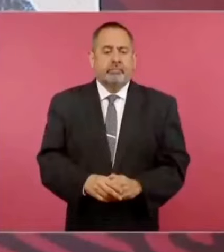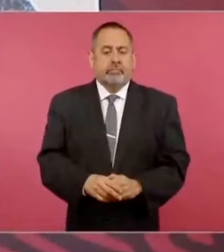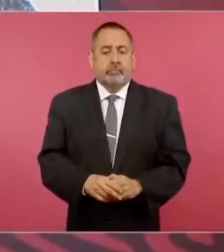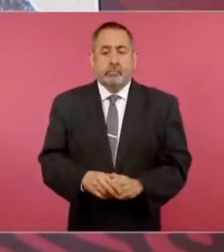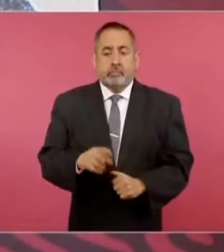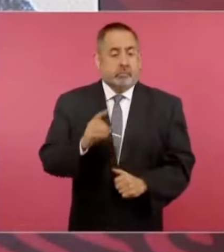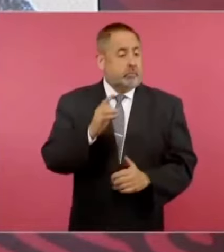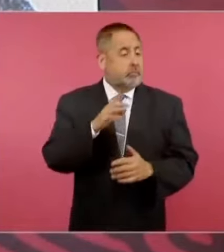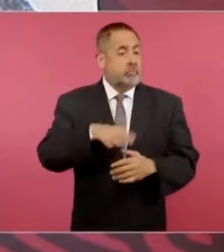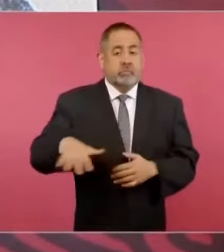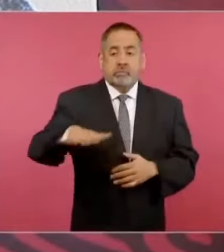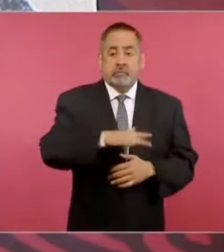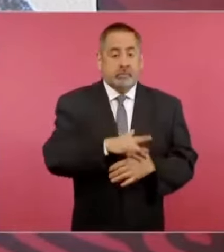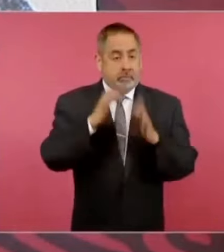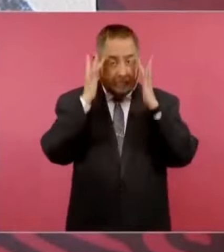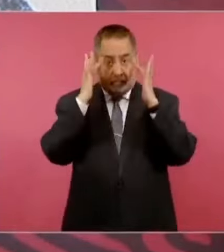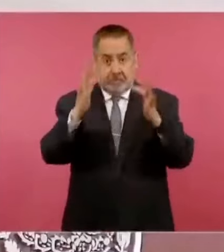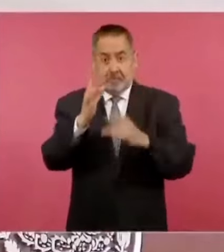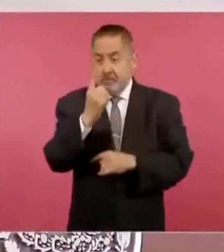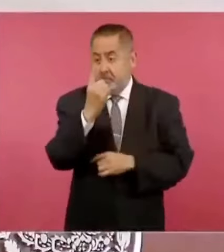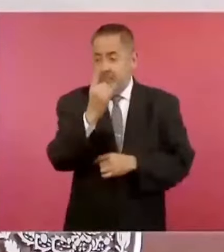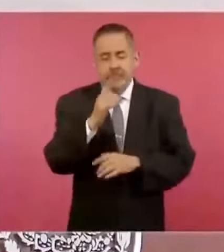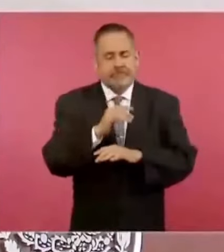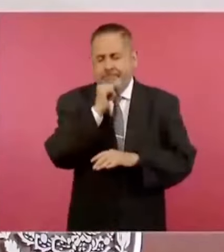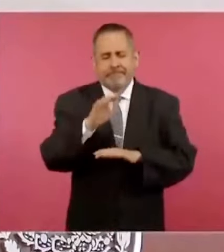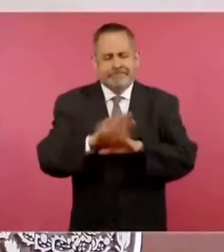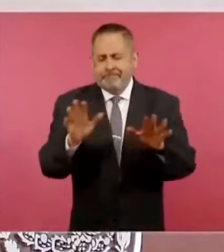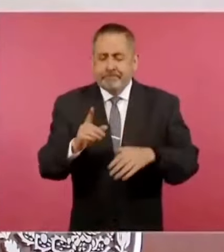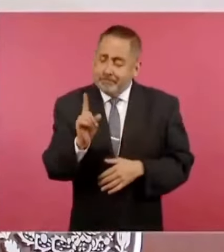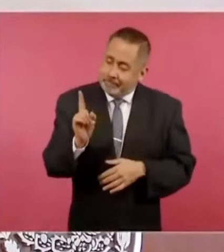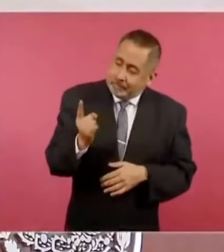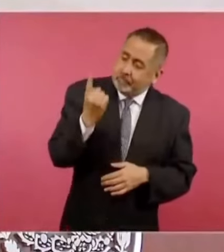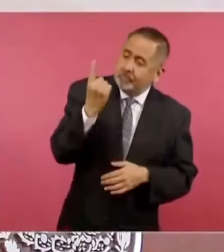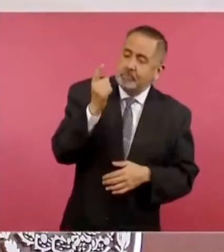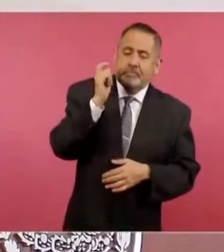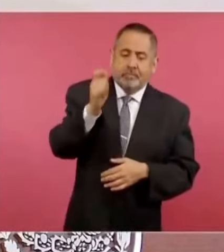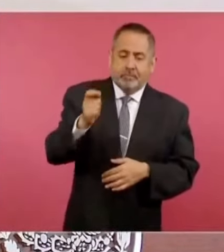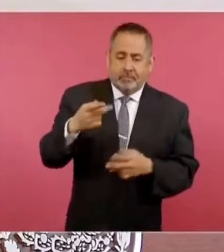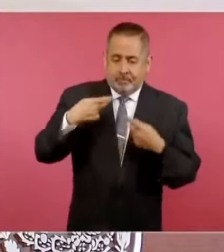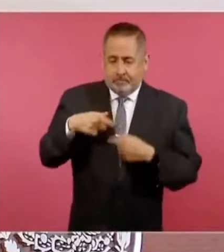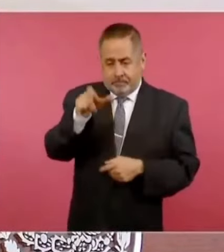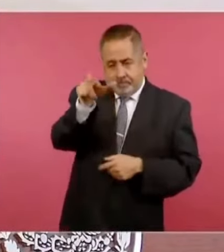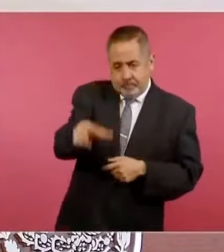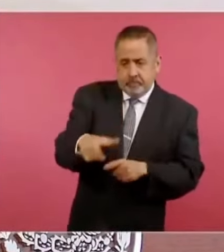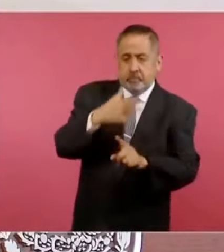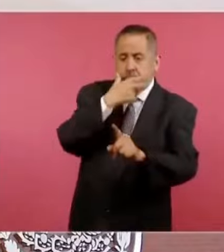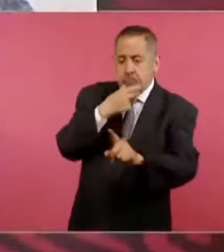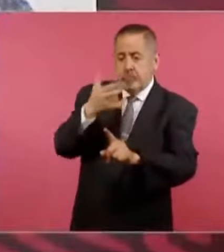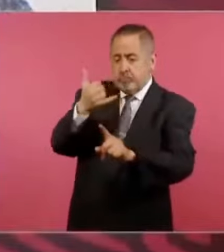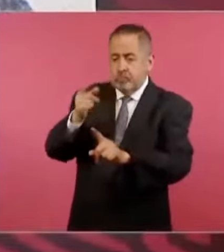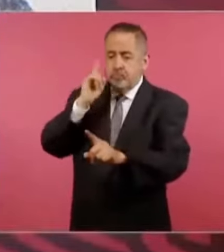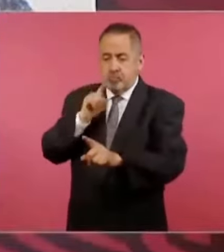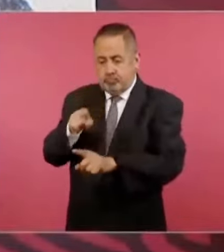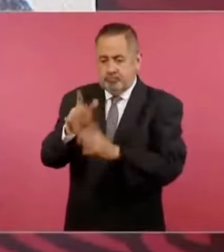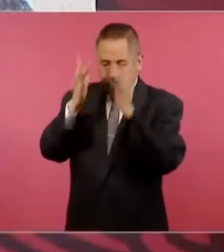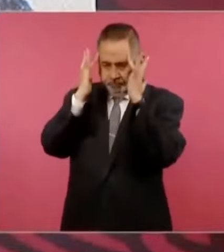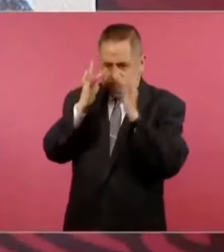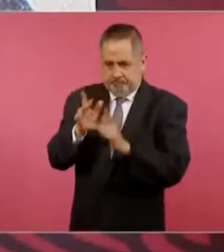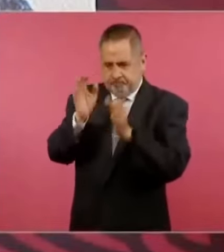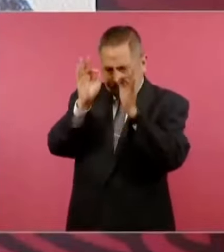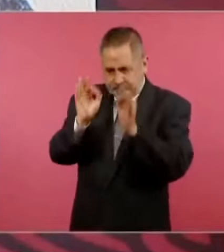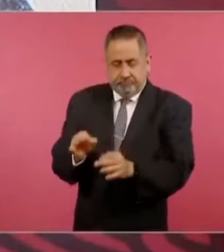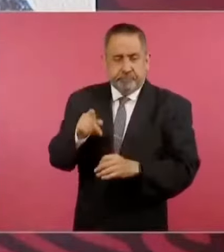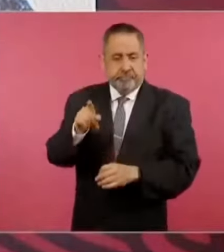sagrado, nada es sagrado, excepto el hombre y la mujer, hay algo